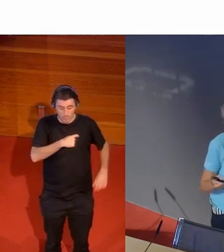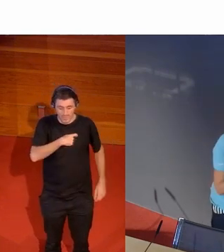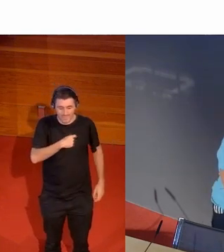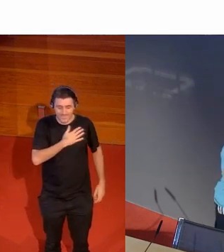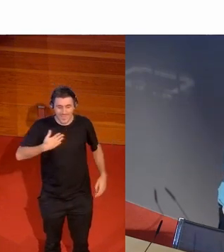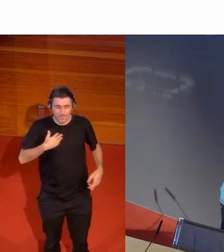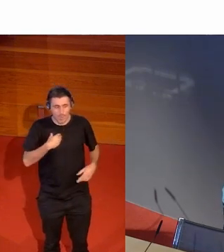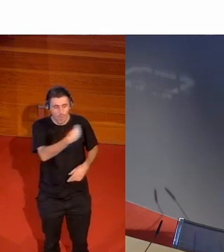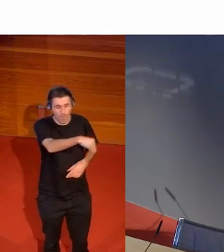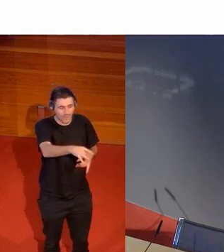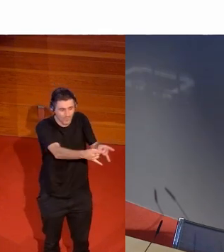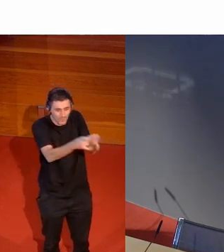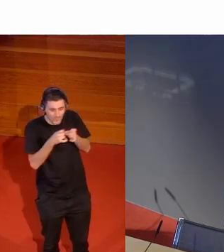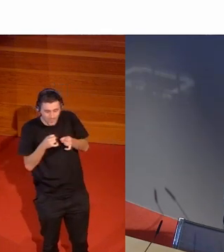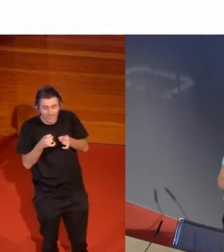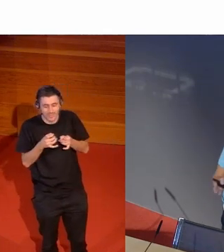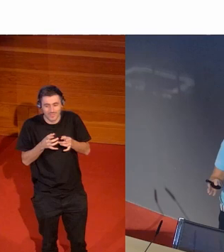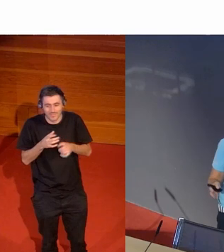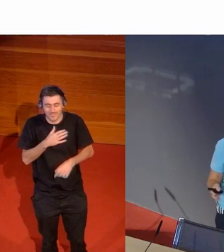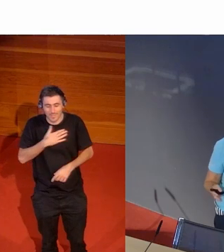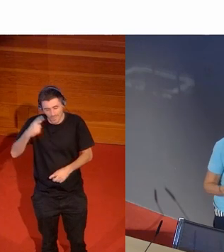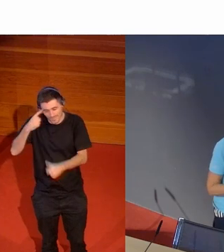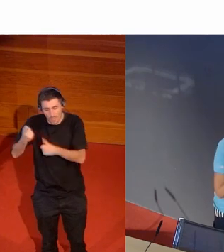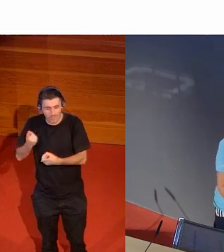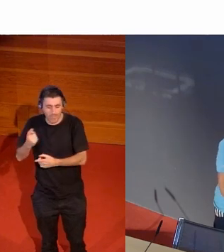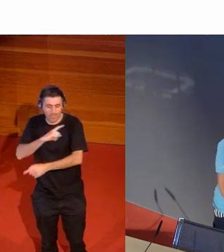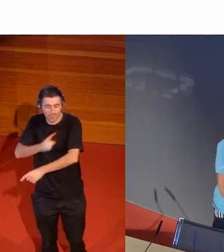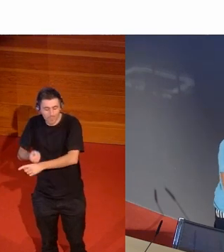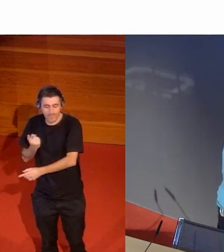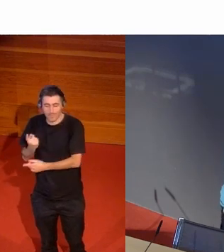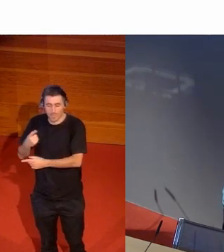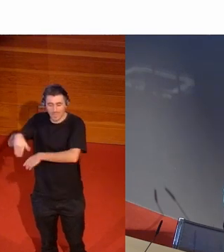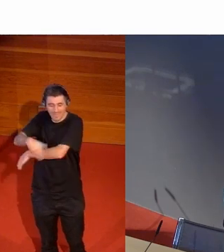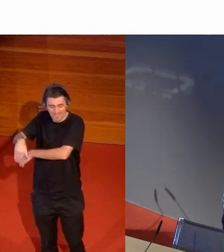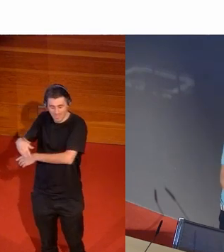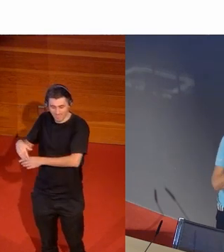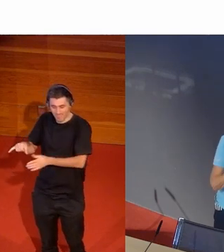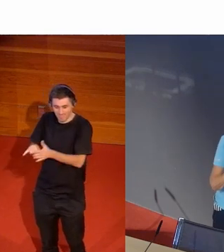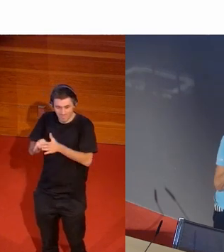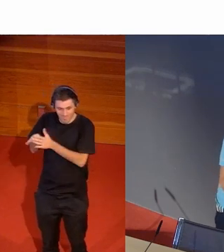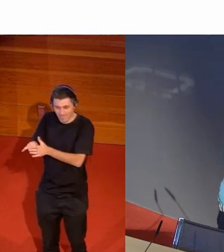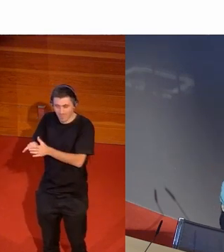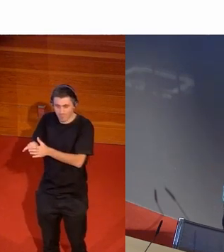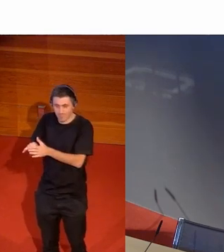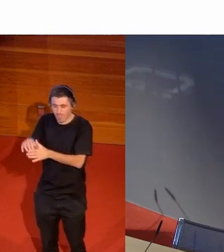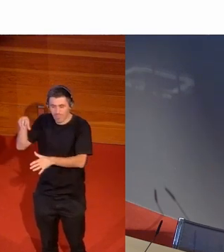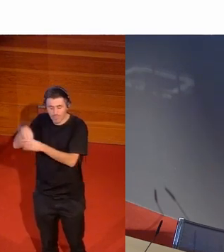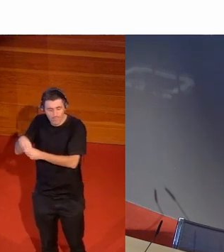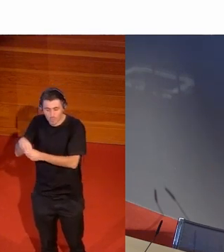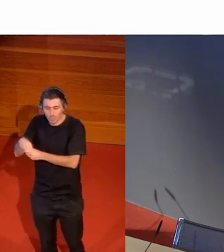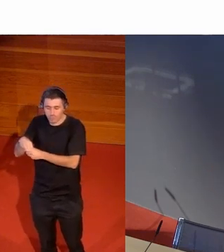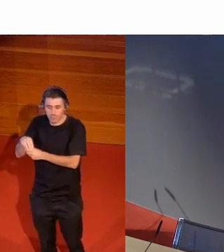y meter los deportes urbanos tanto de verano como de invierno todos ha habido competición masculina y competición femenina de hecho por ejemplo la